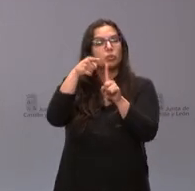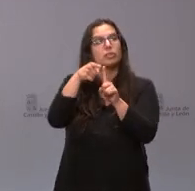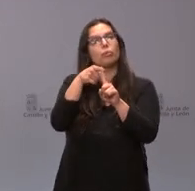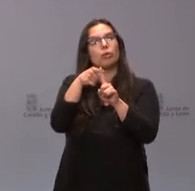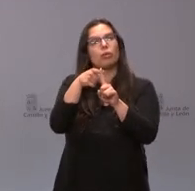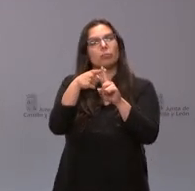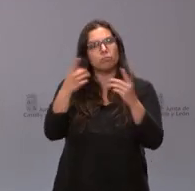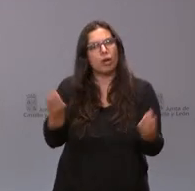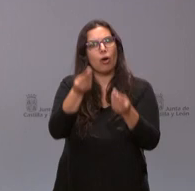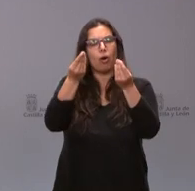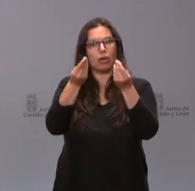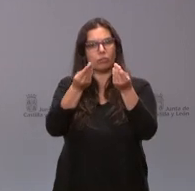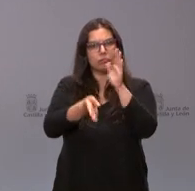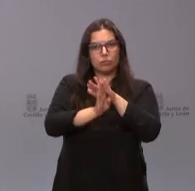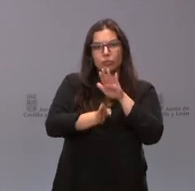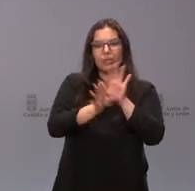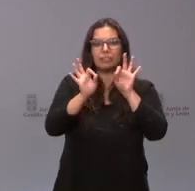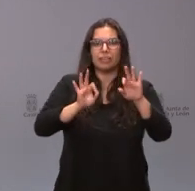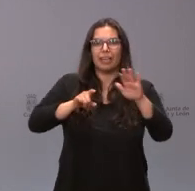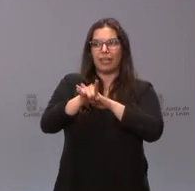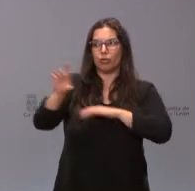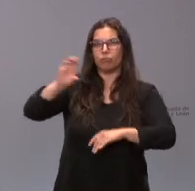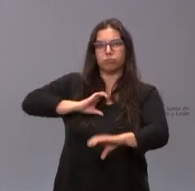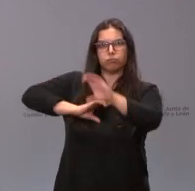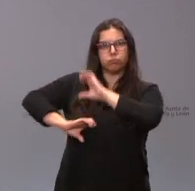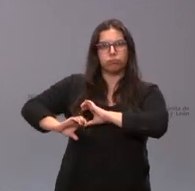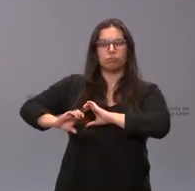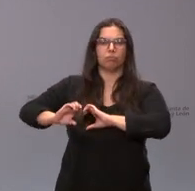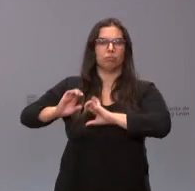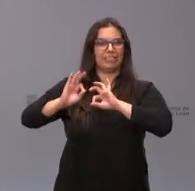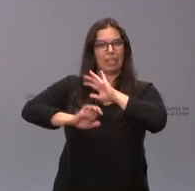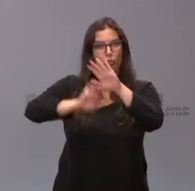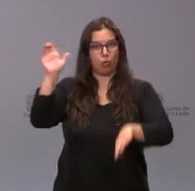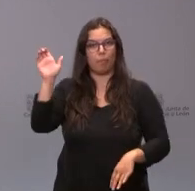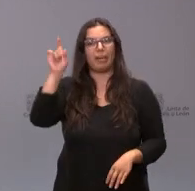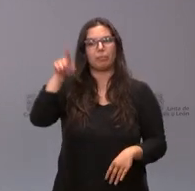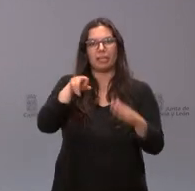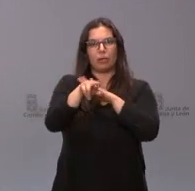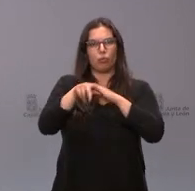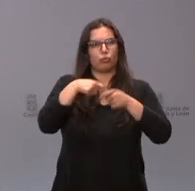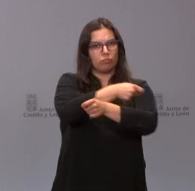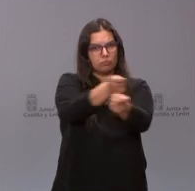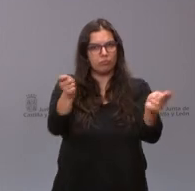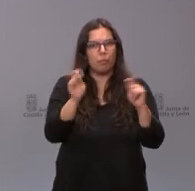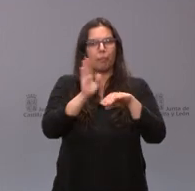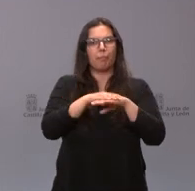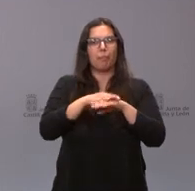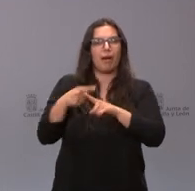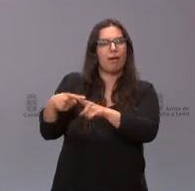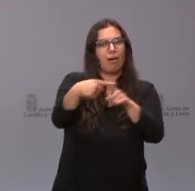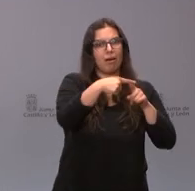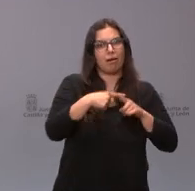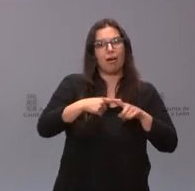mejorando la gestión de estos fondos, de seguir destinando estos recursos, además, para que lleguen al conjunto